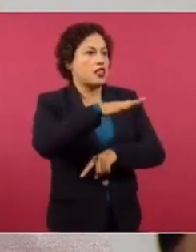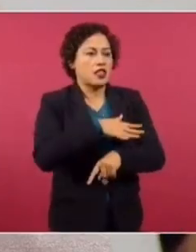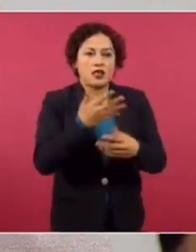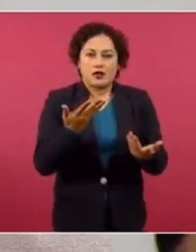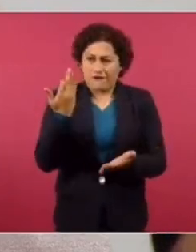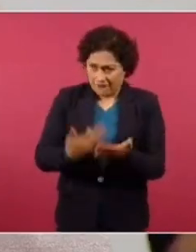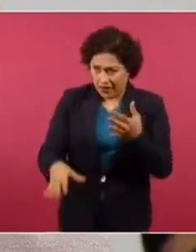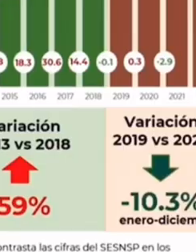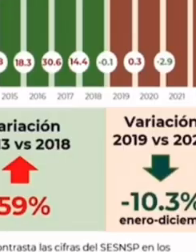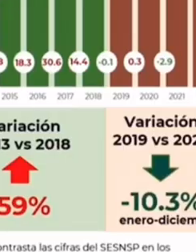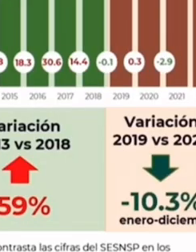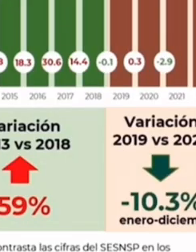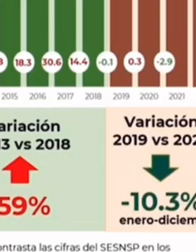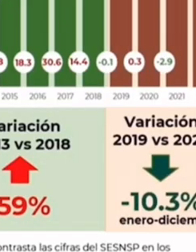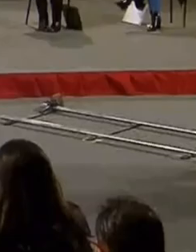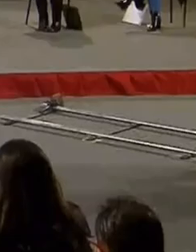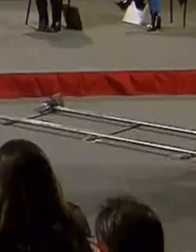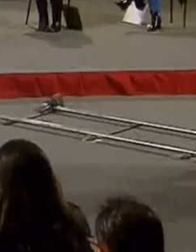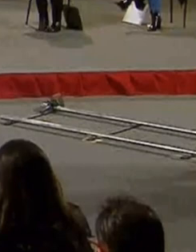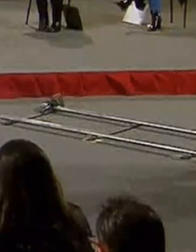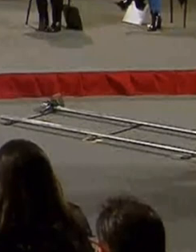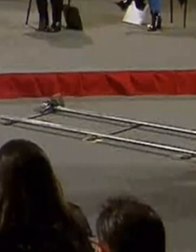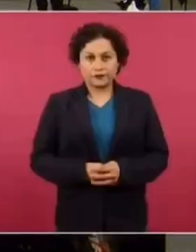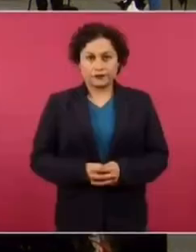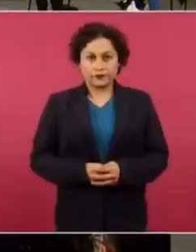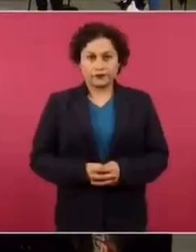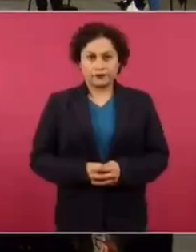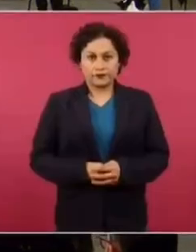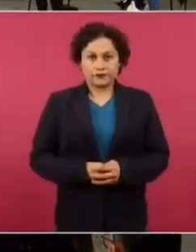de contexto. Un problema. Lo irracional, lo absurdo.